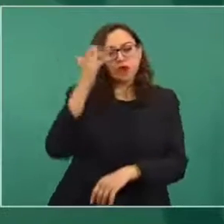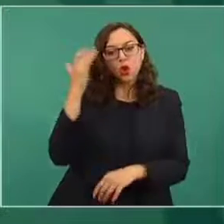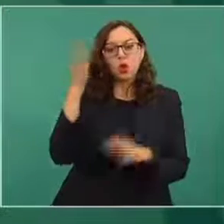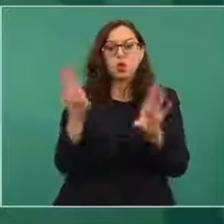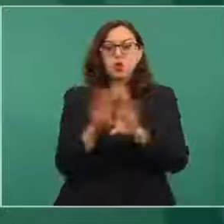seguridad nacional.